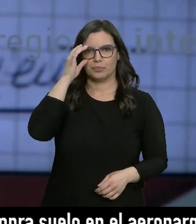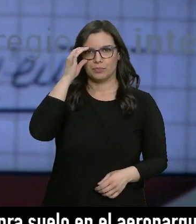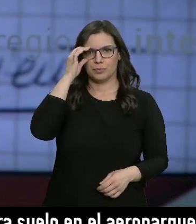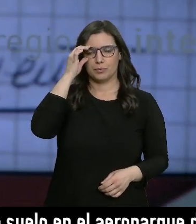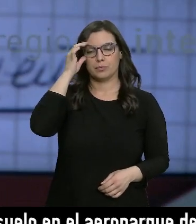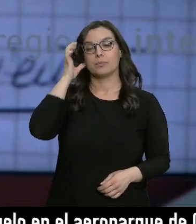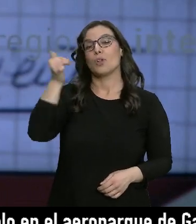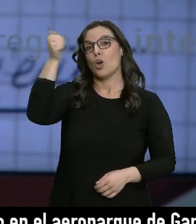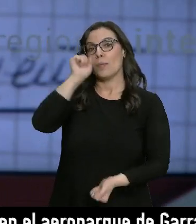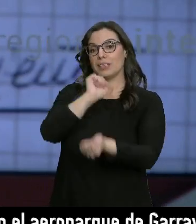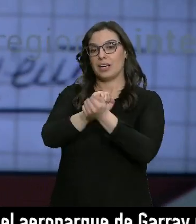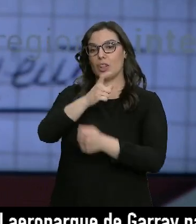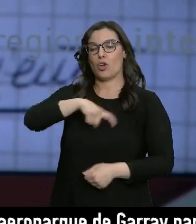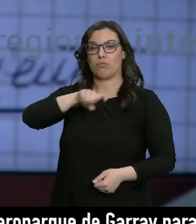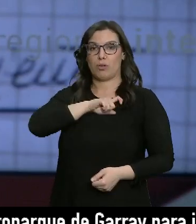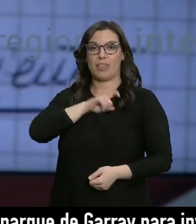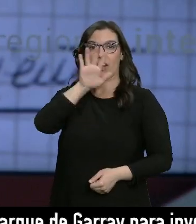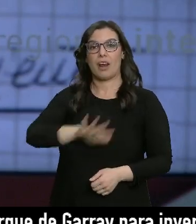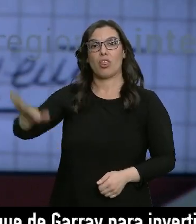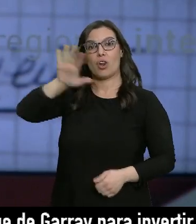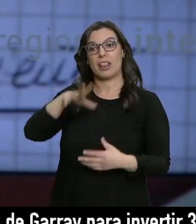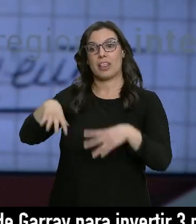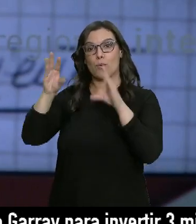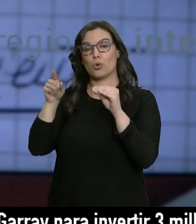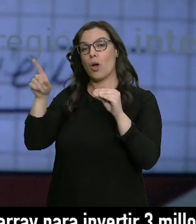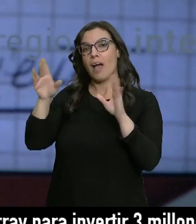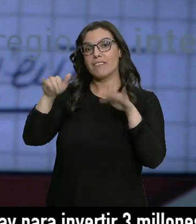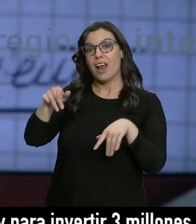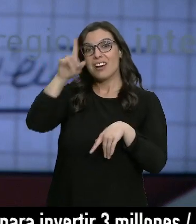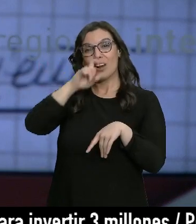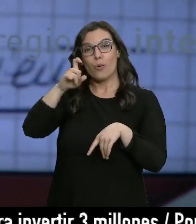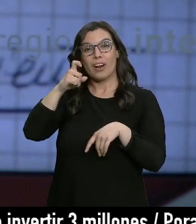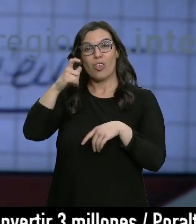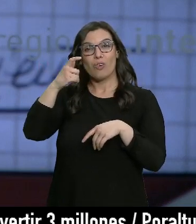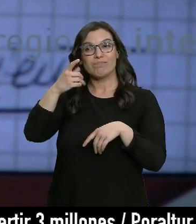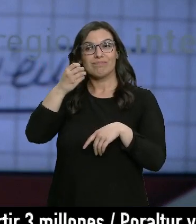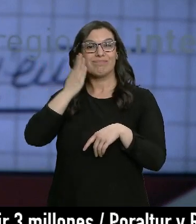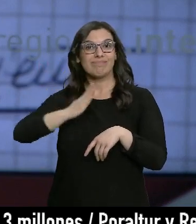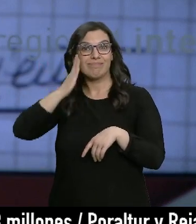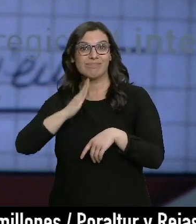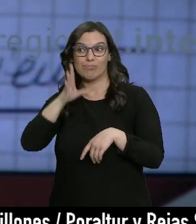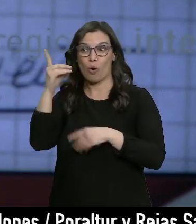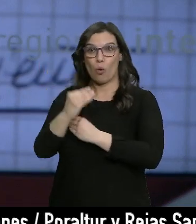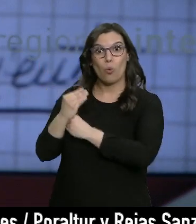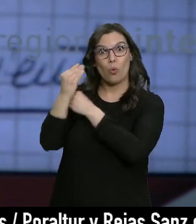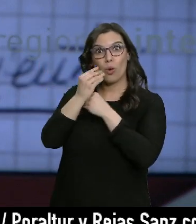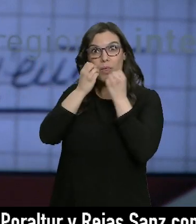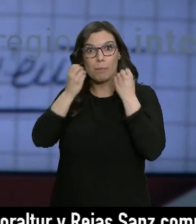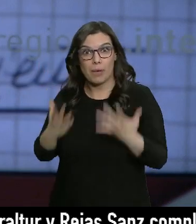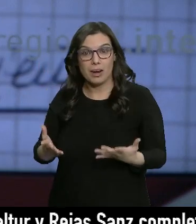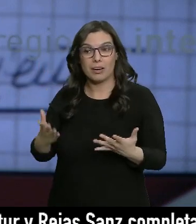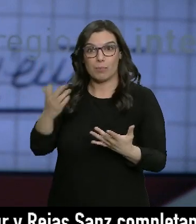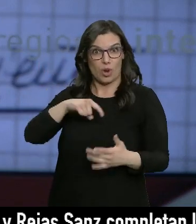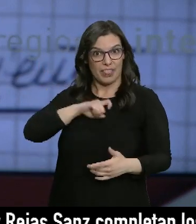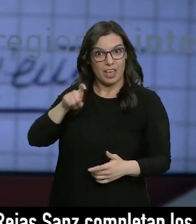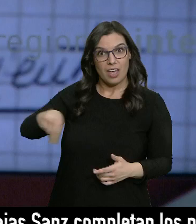Un detenido en la comisaría de la Policía Nacional de Burgos guarda tan buen recuerdo de ese momento y se sintió tan bien tratado por